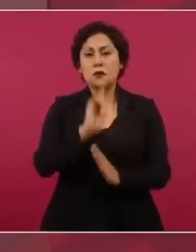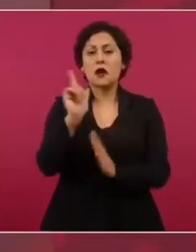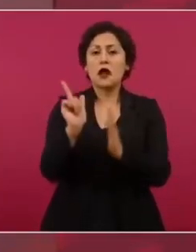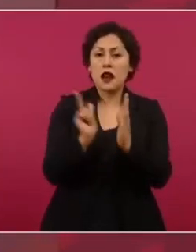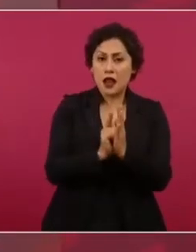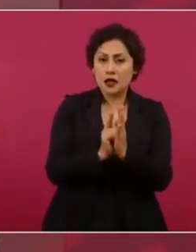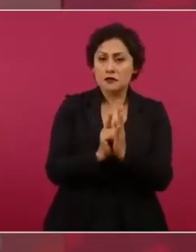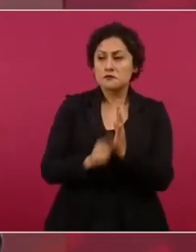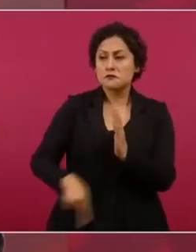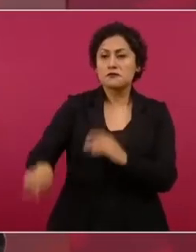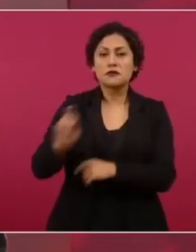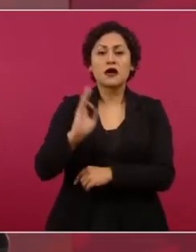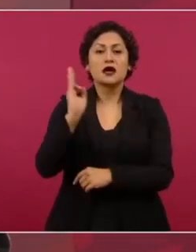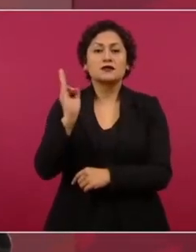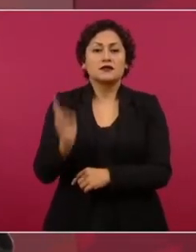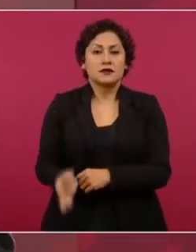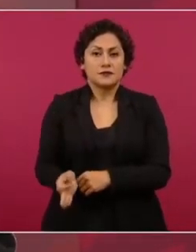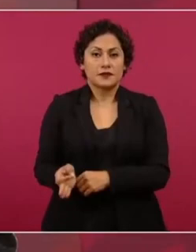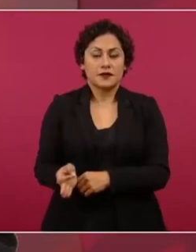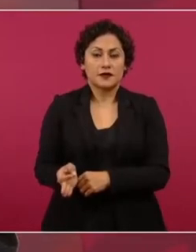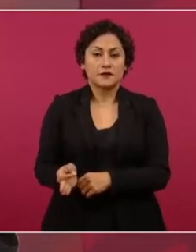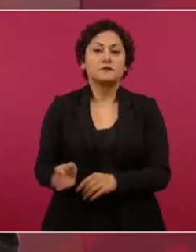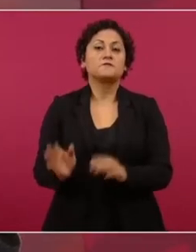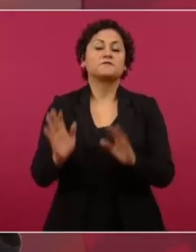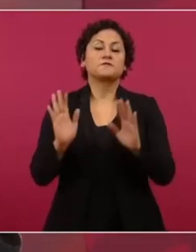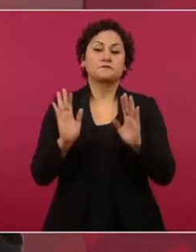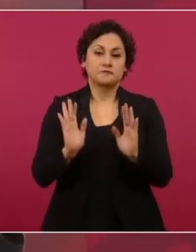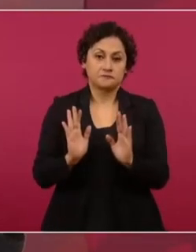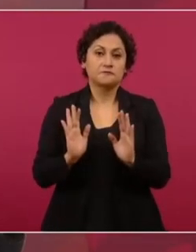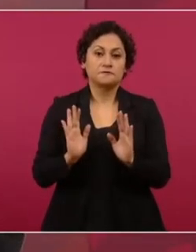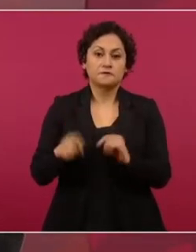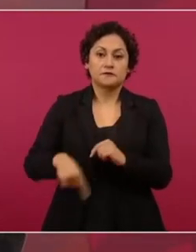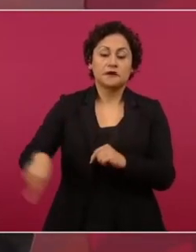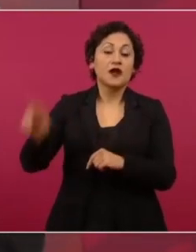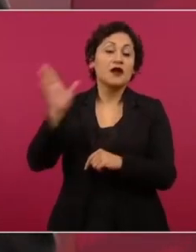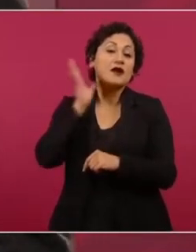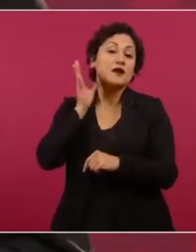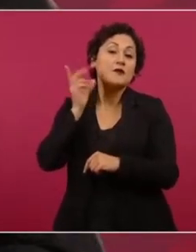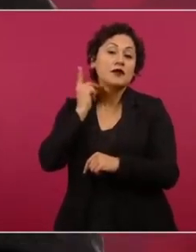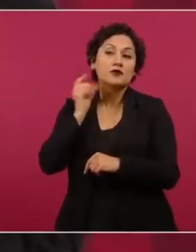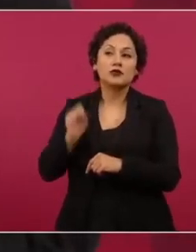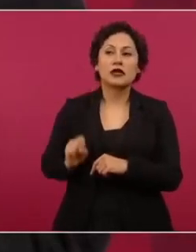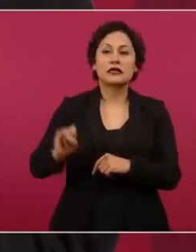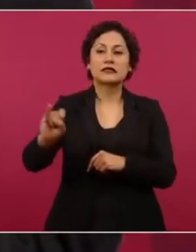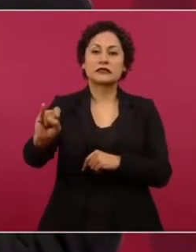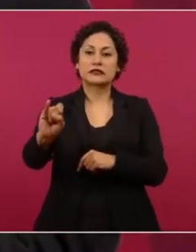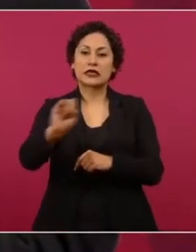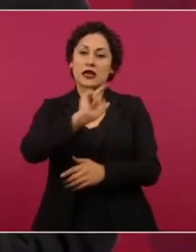se logró ya en la Cámara de Diputados la aprobación de la Ley Electoral,